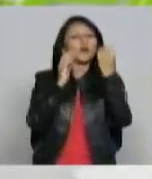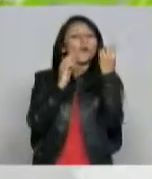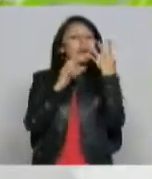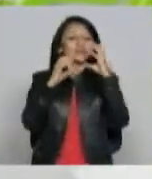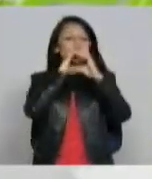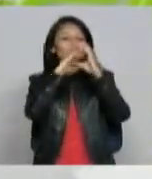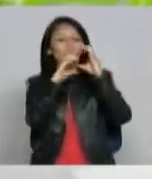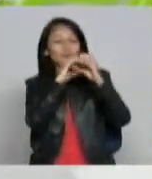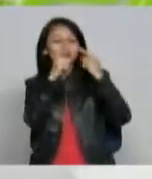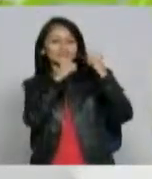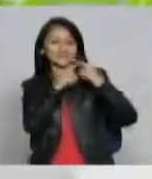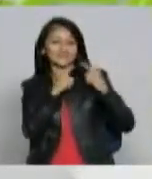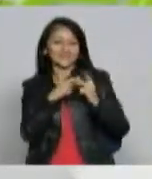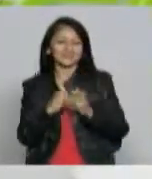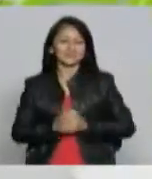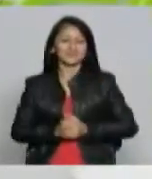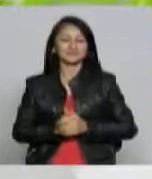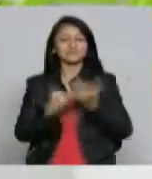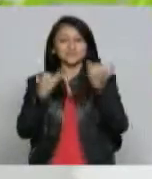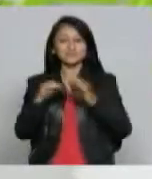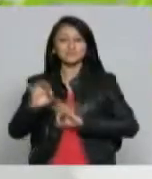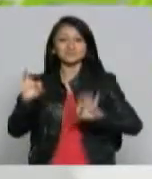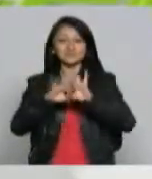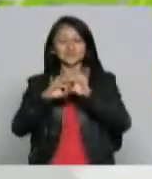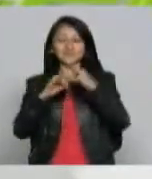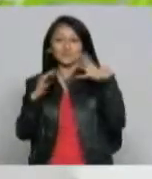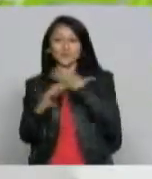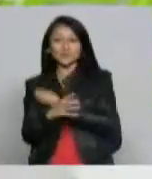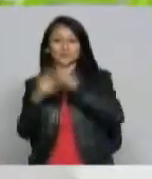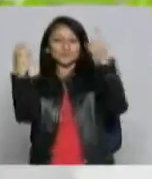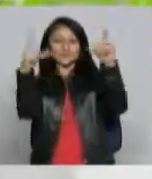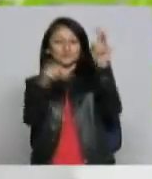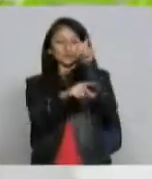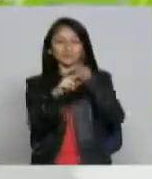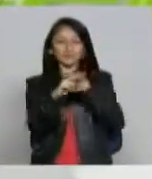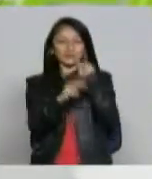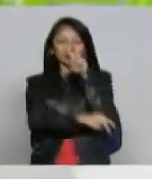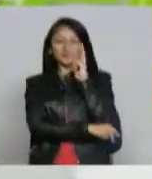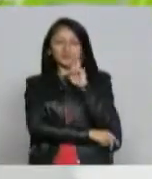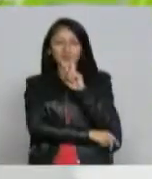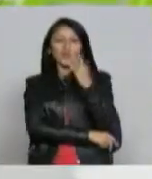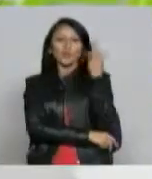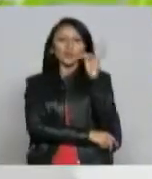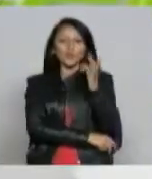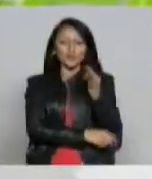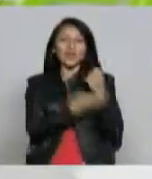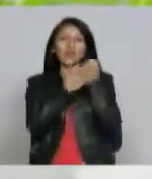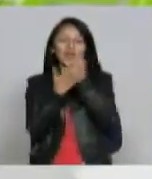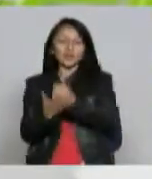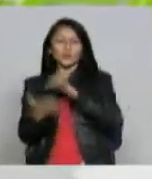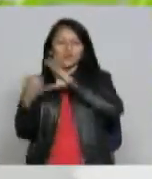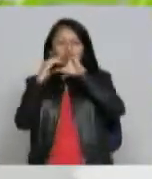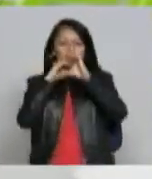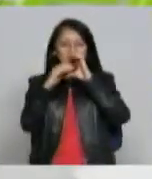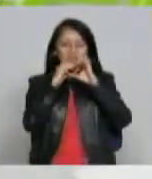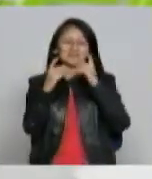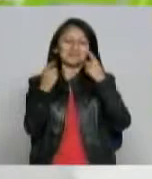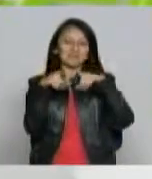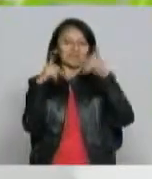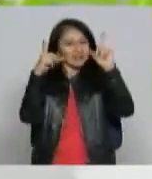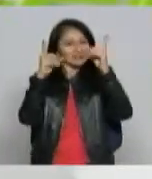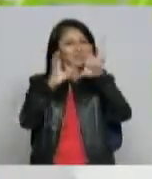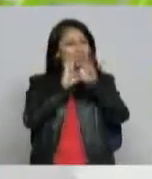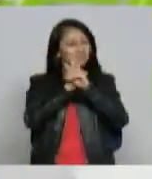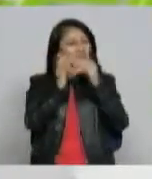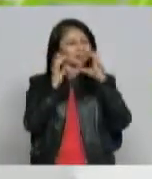comparte el contenido de la marca de igual importancia a la hora de ver televisión tiene el Twitter ya que permite compaginar ambas actividades